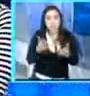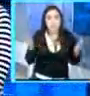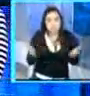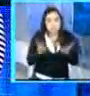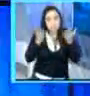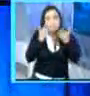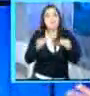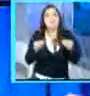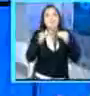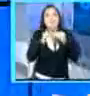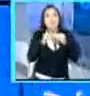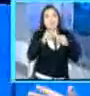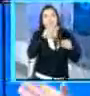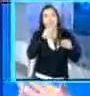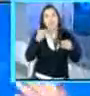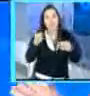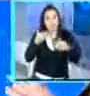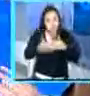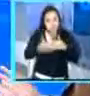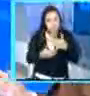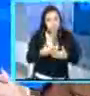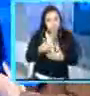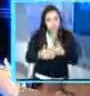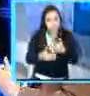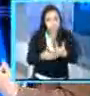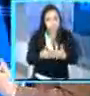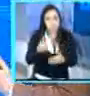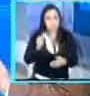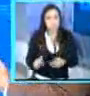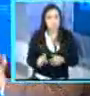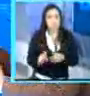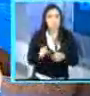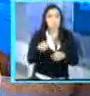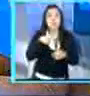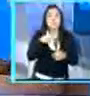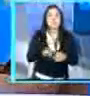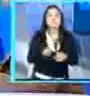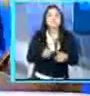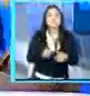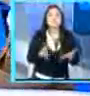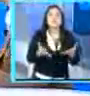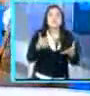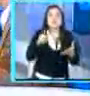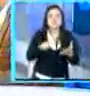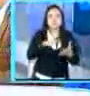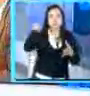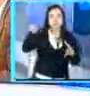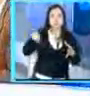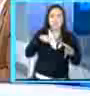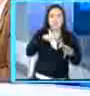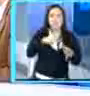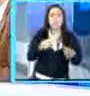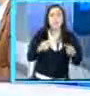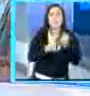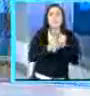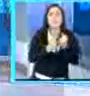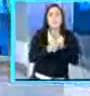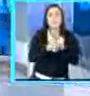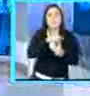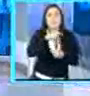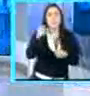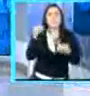correcta. Entonces, esas tres condiciones son básicas. El básico. Chicsoy, que ya se avanzó. La parte de